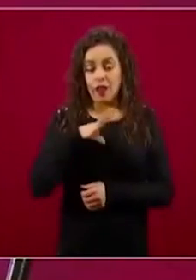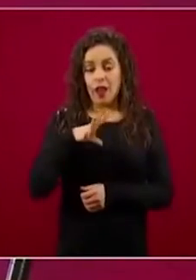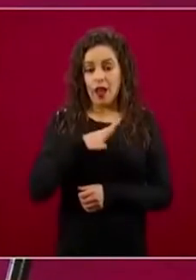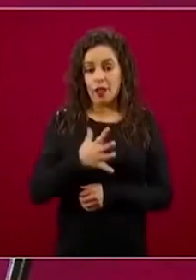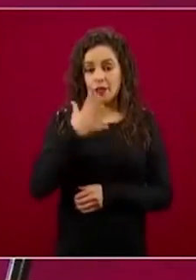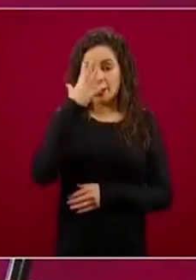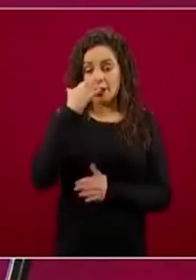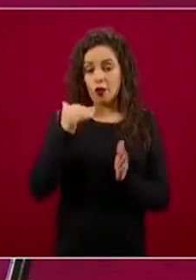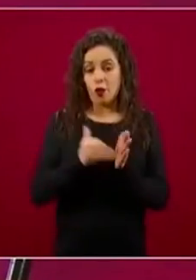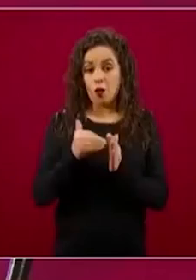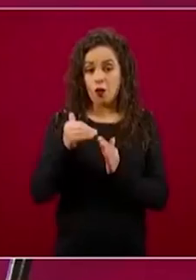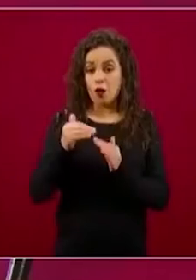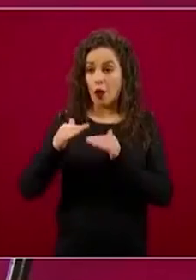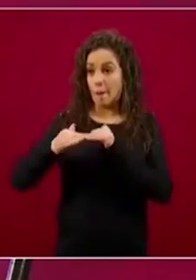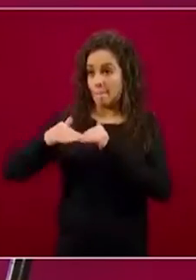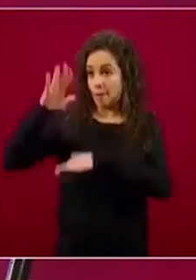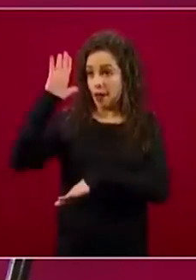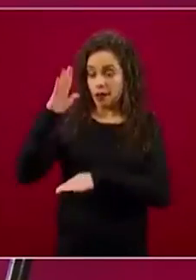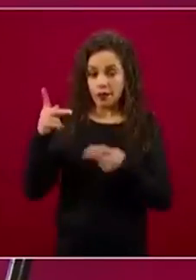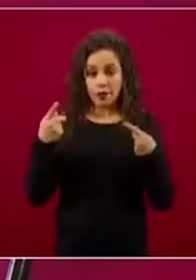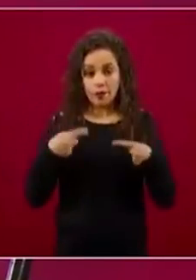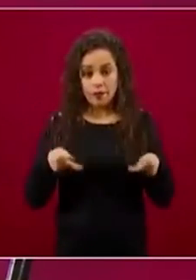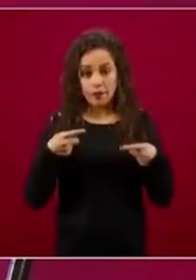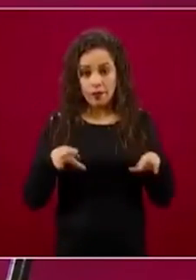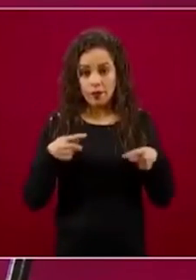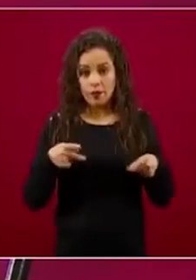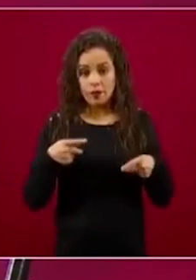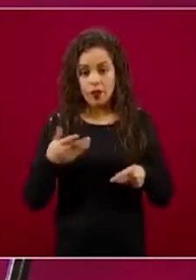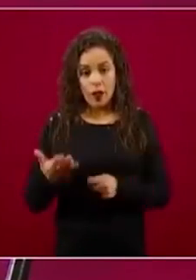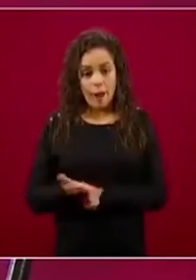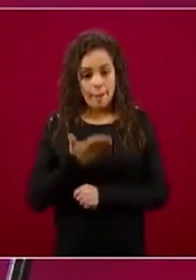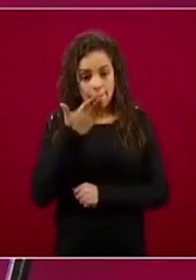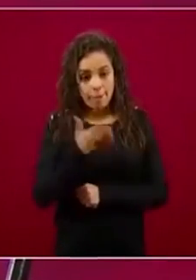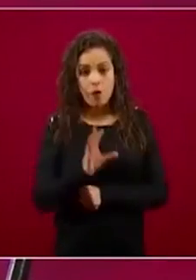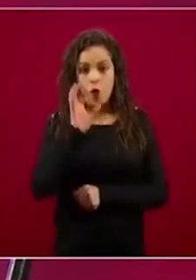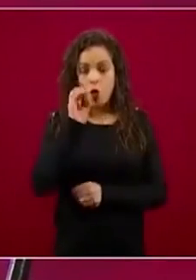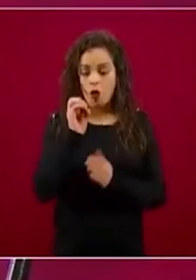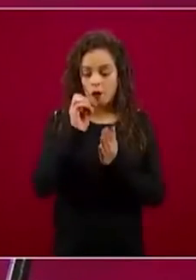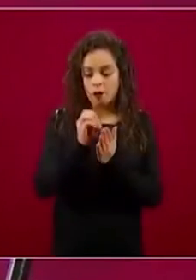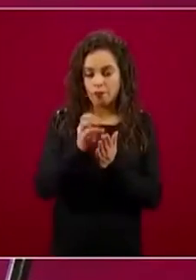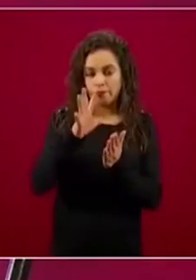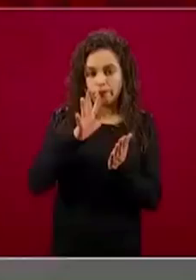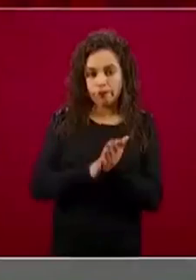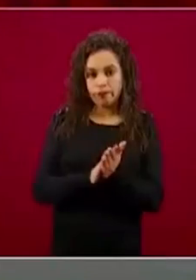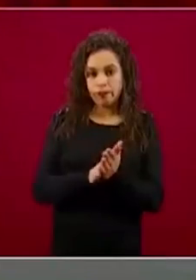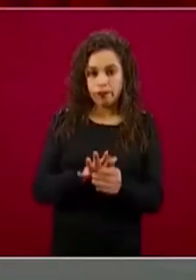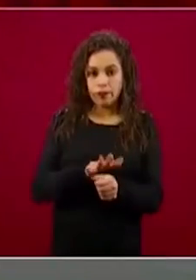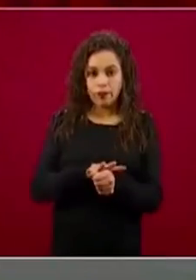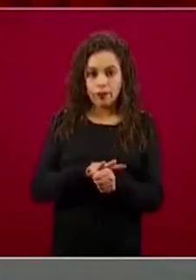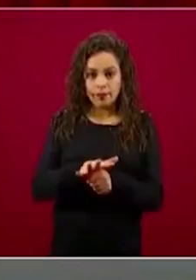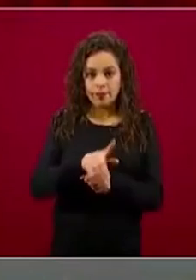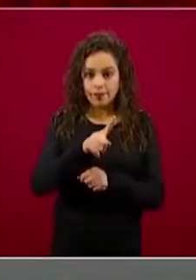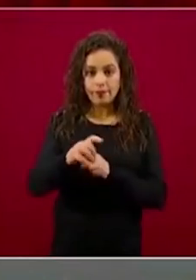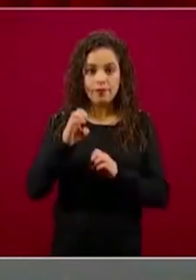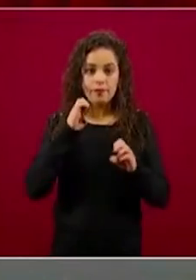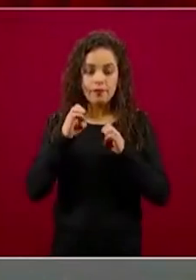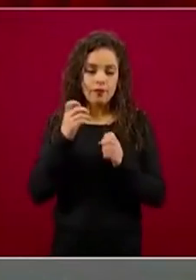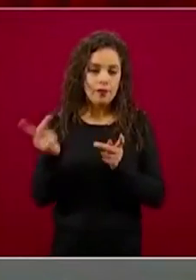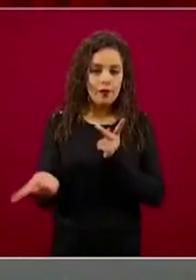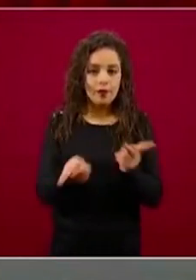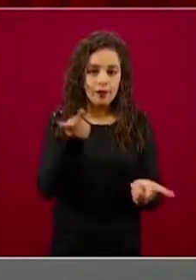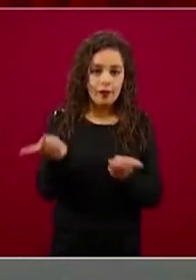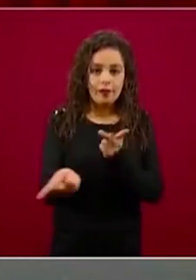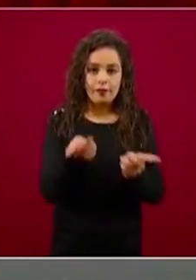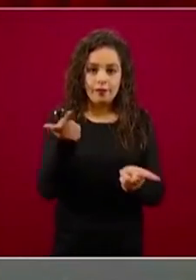de personas que solicitaron o anotaron entre sus preferencias en la encuesta que les